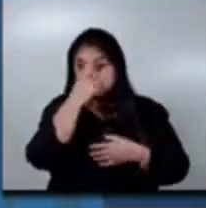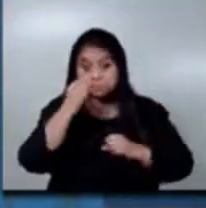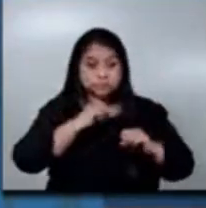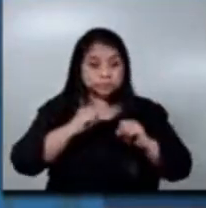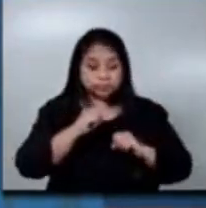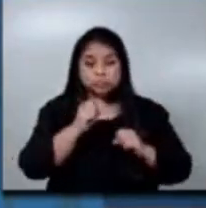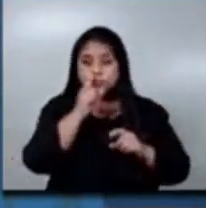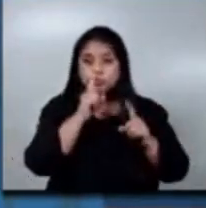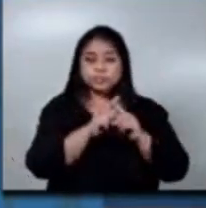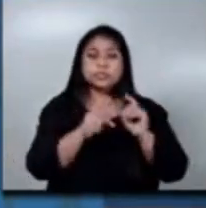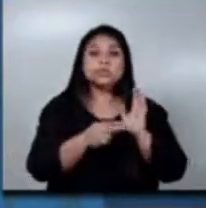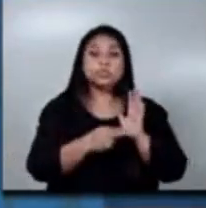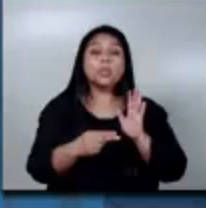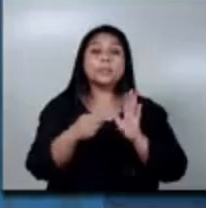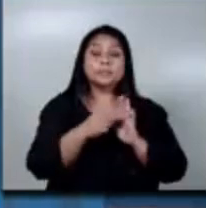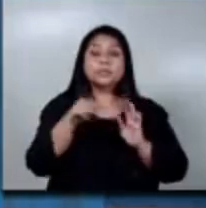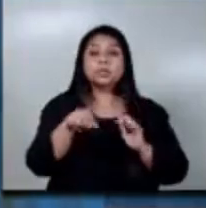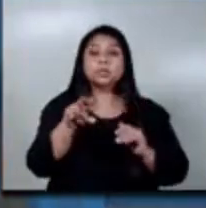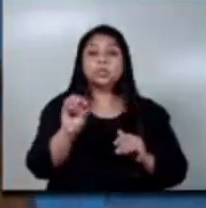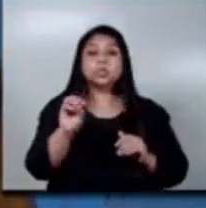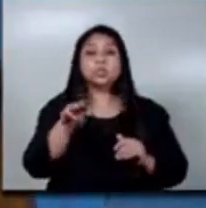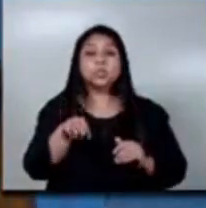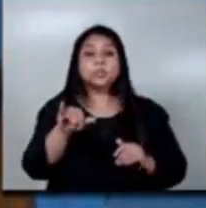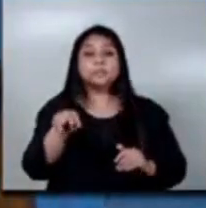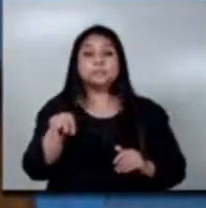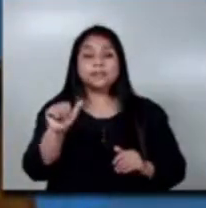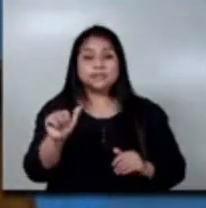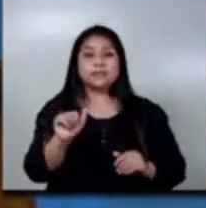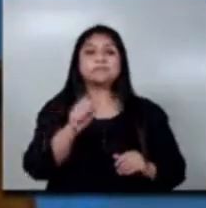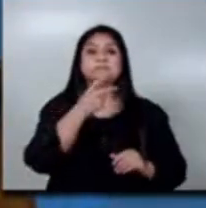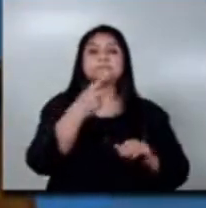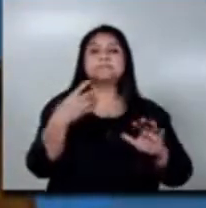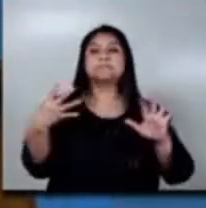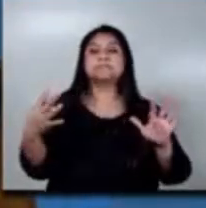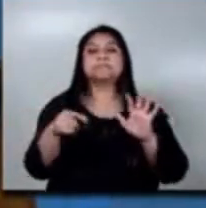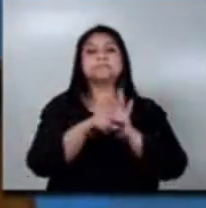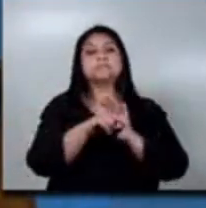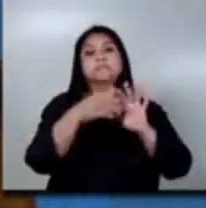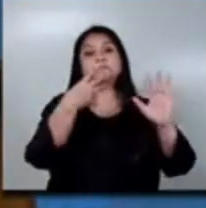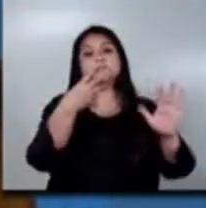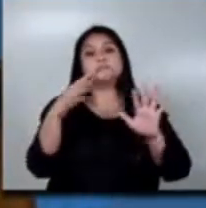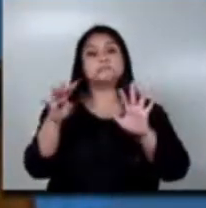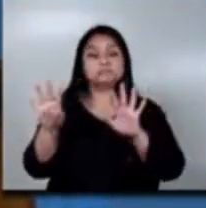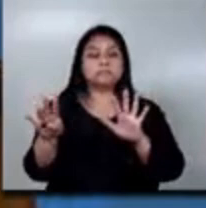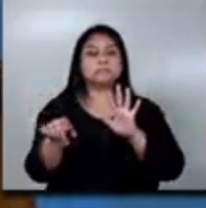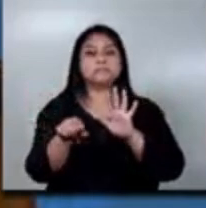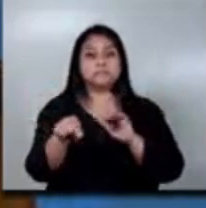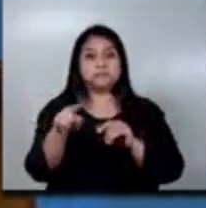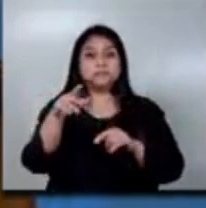respectivas nóminas de trabajadores veintinueve ochenta y nueve de zonas francas, maquilas y exportación.